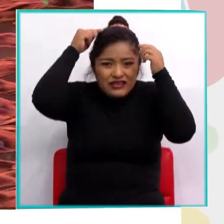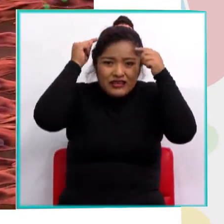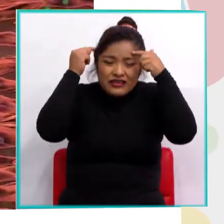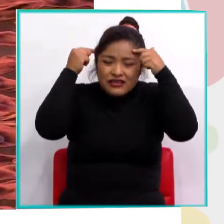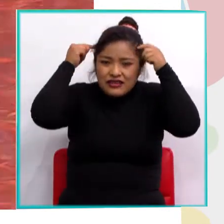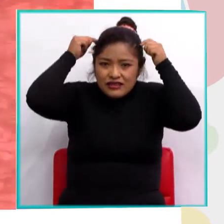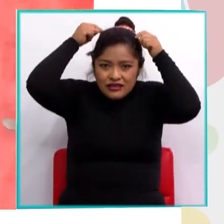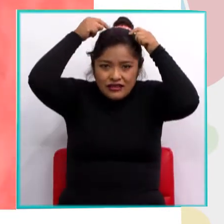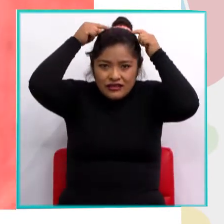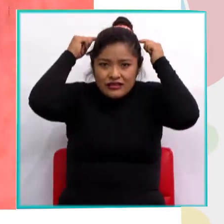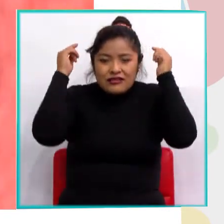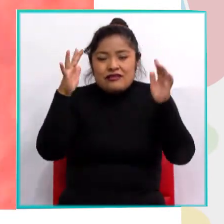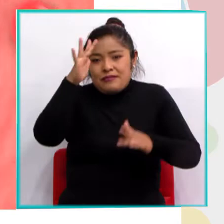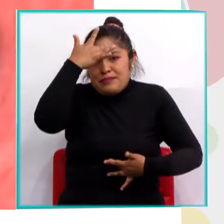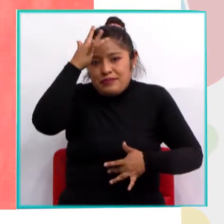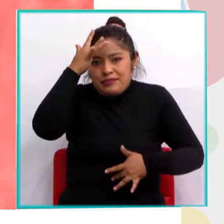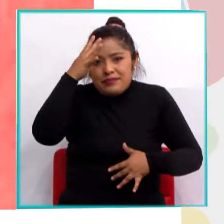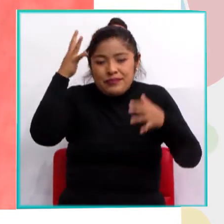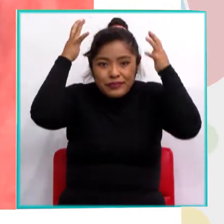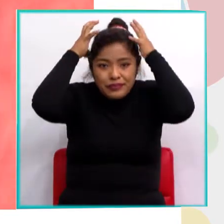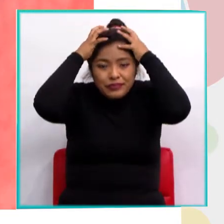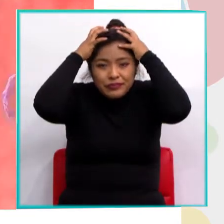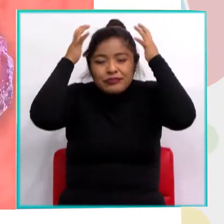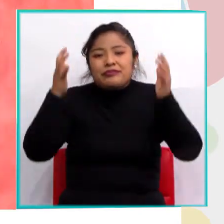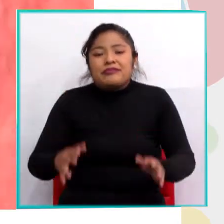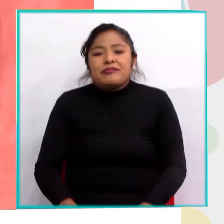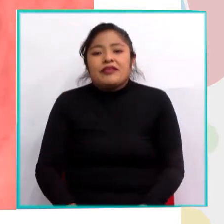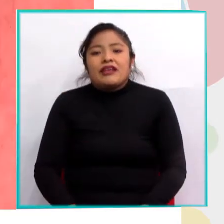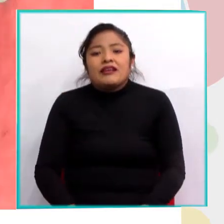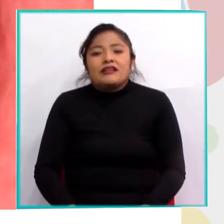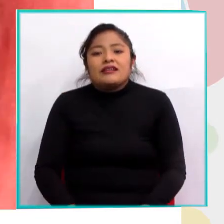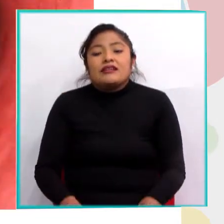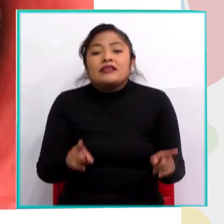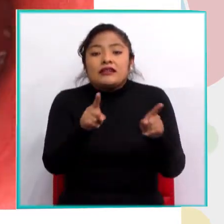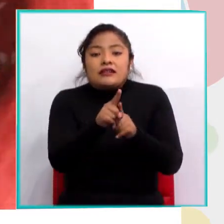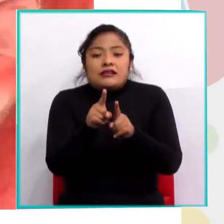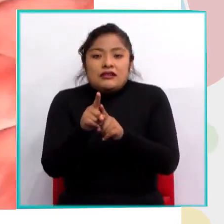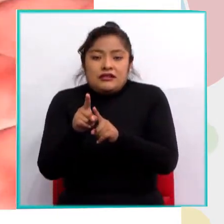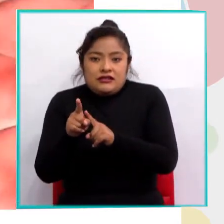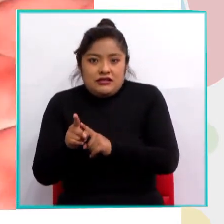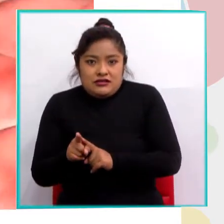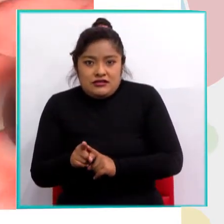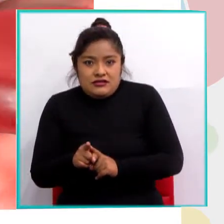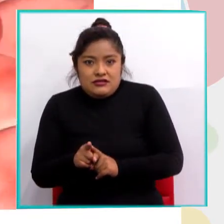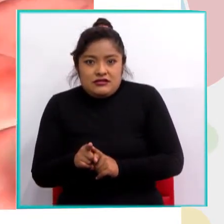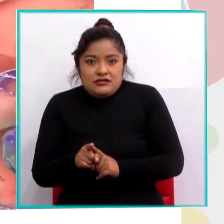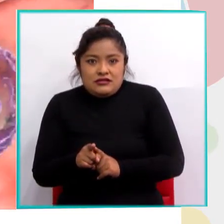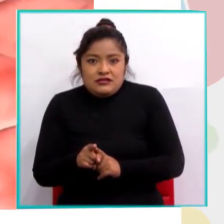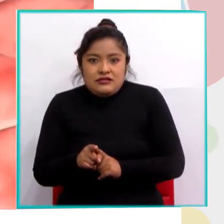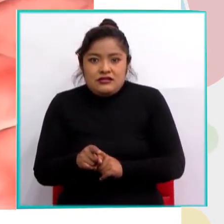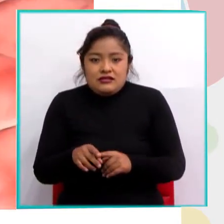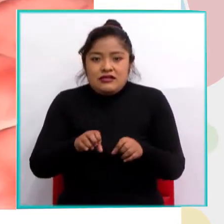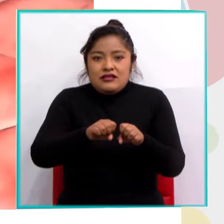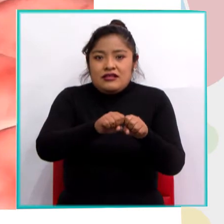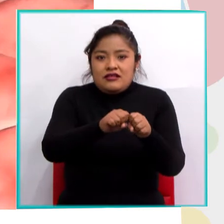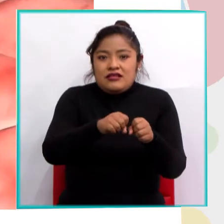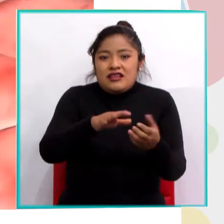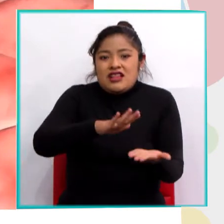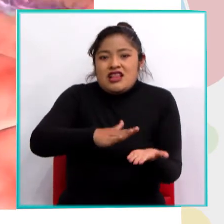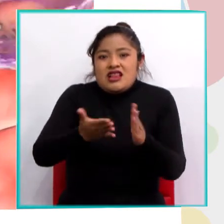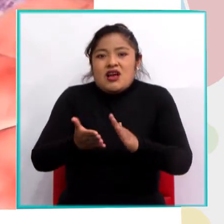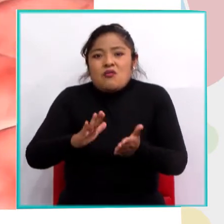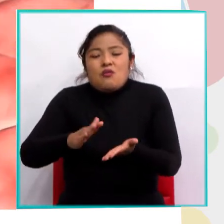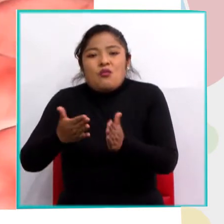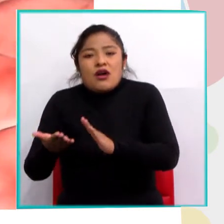mencionar al infarto de miocardio. Y esta va a ser la destrucción de la capa muscular